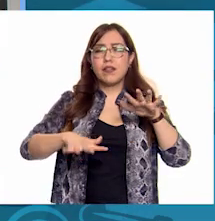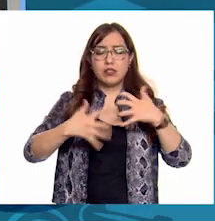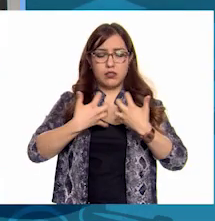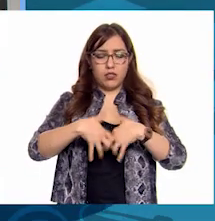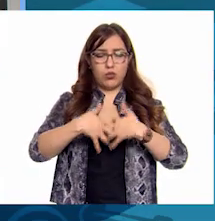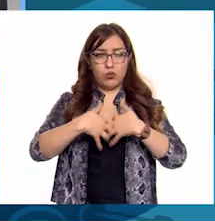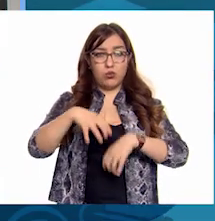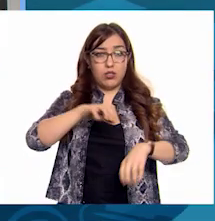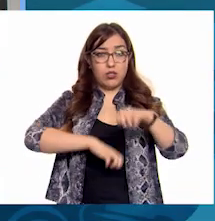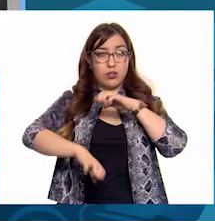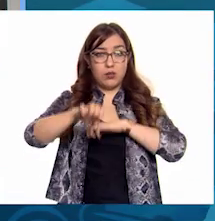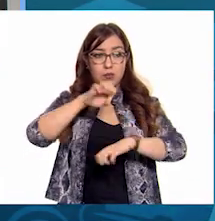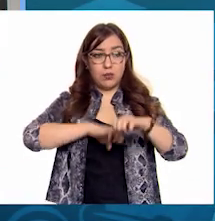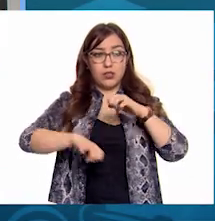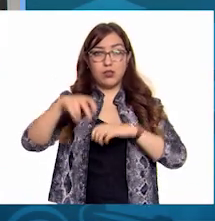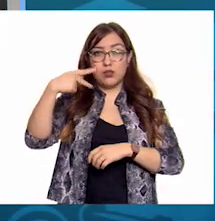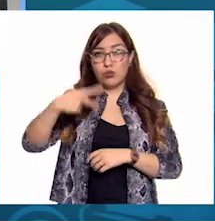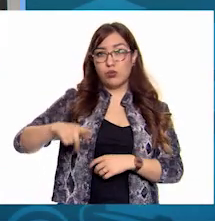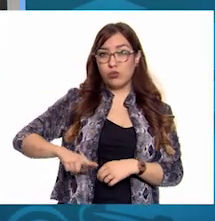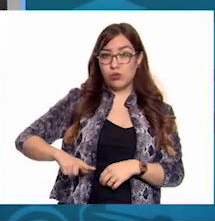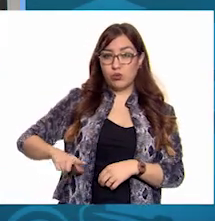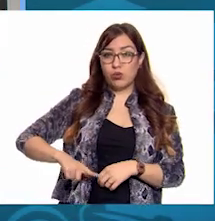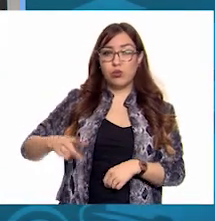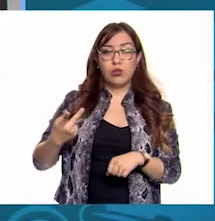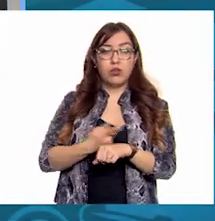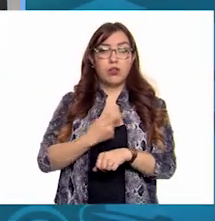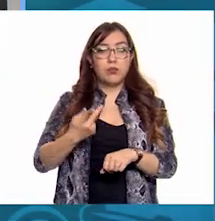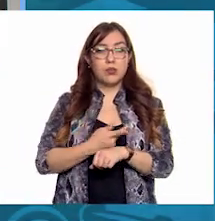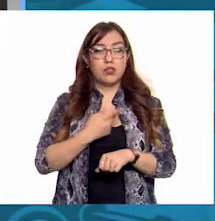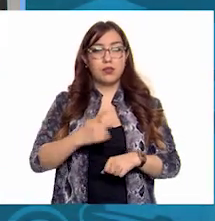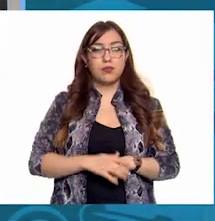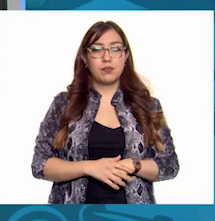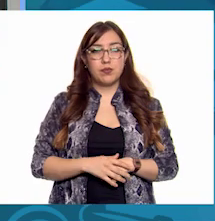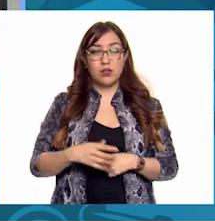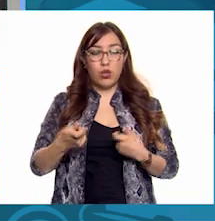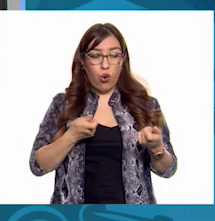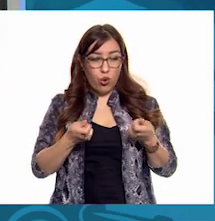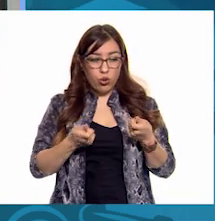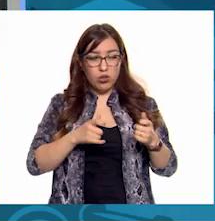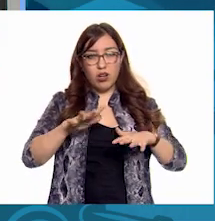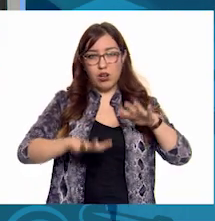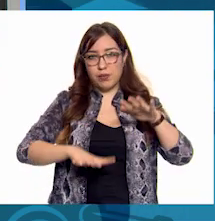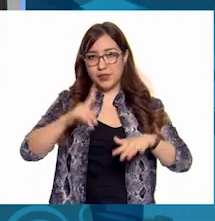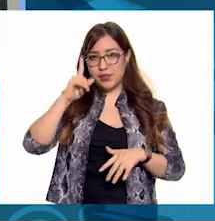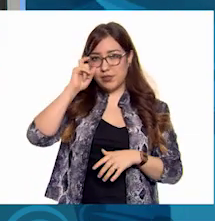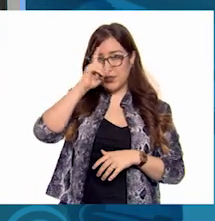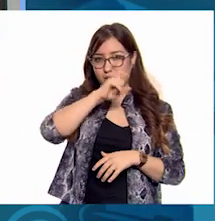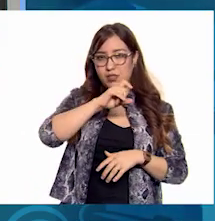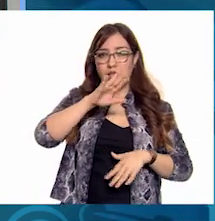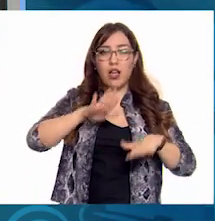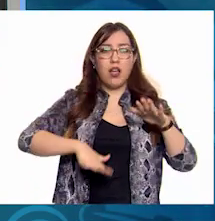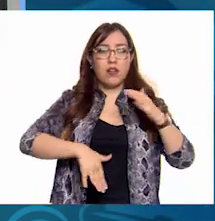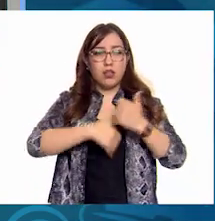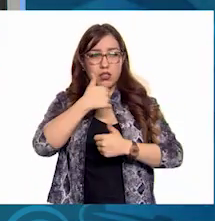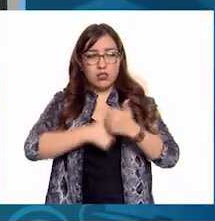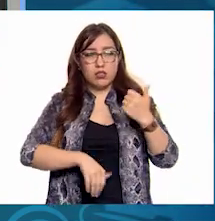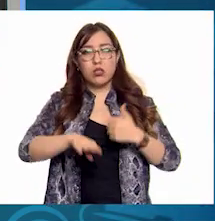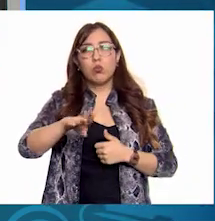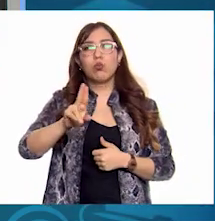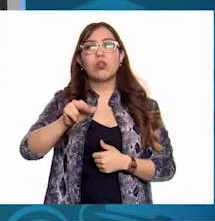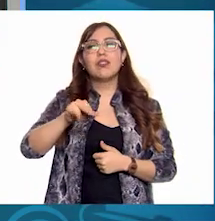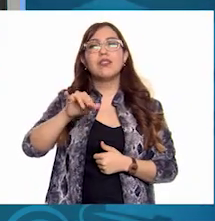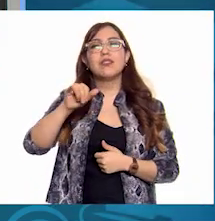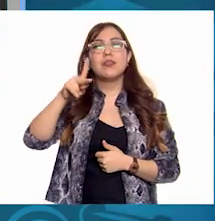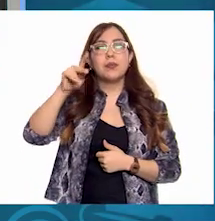índole federal La competencia en su control ya se diluye Cuando son competencia de tipo municipal o estatal